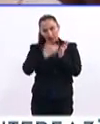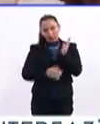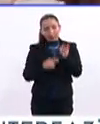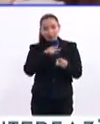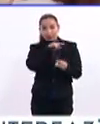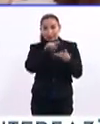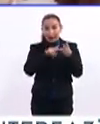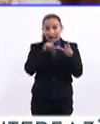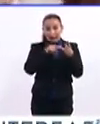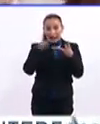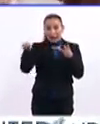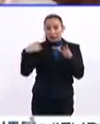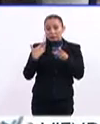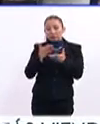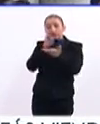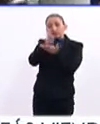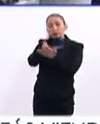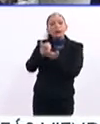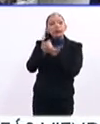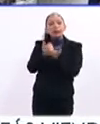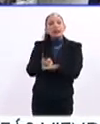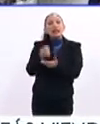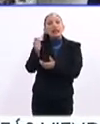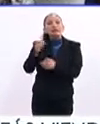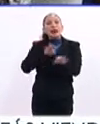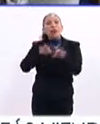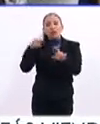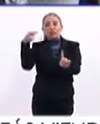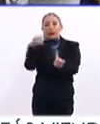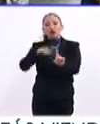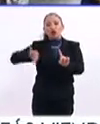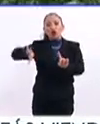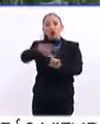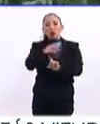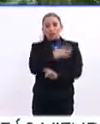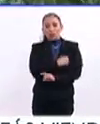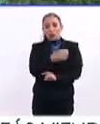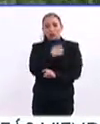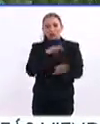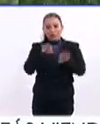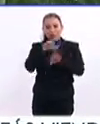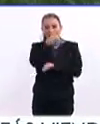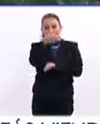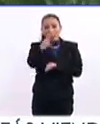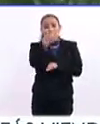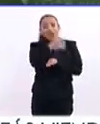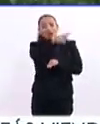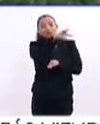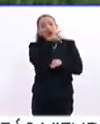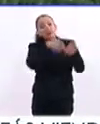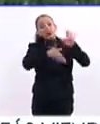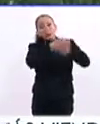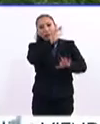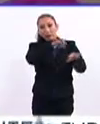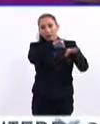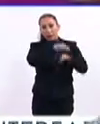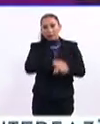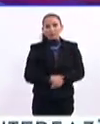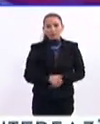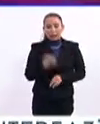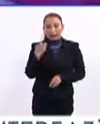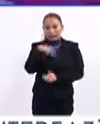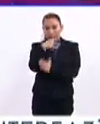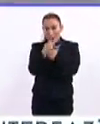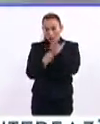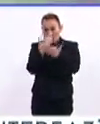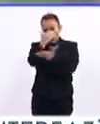La tercera línea, que es de intervención, consiste en trabajar directamente con los hijos de los jornaleros mientras los padres trabajan. Es un